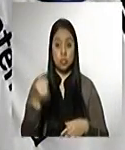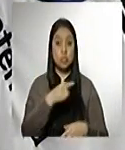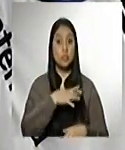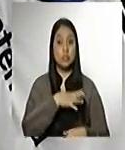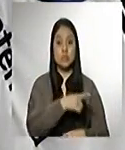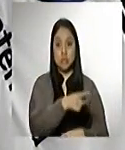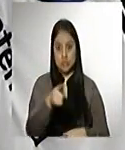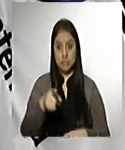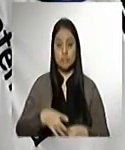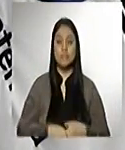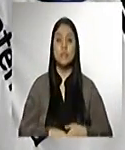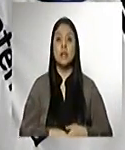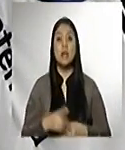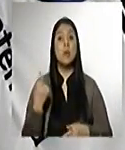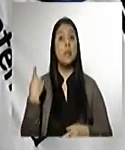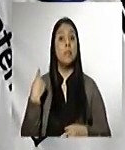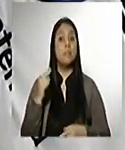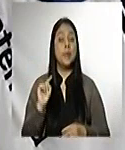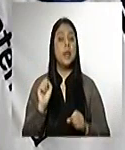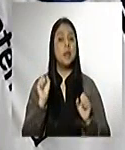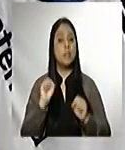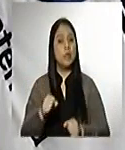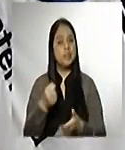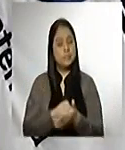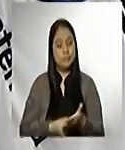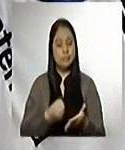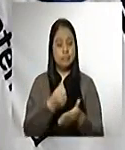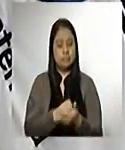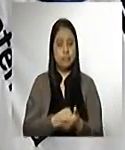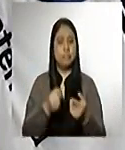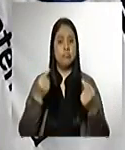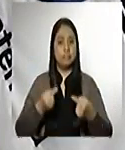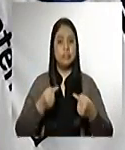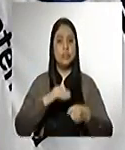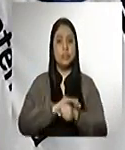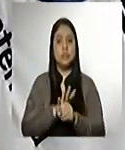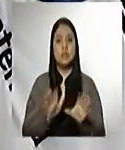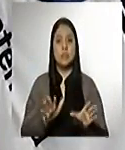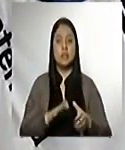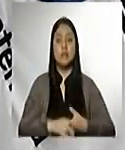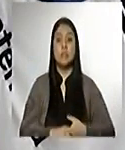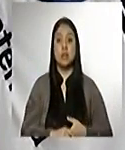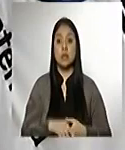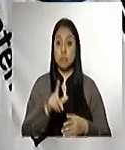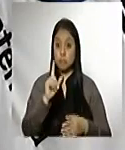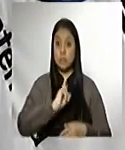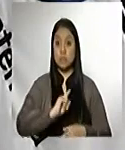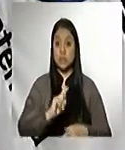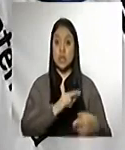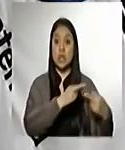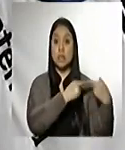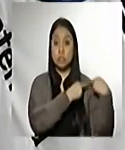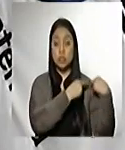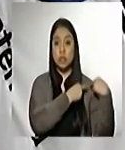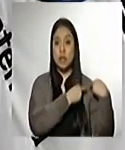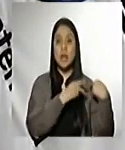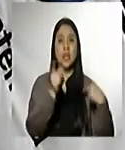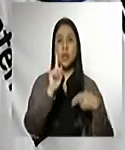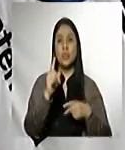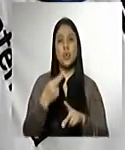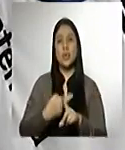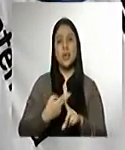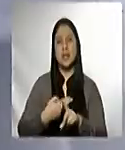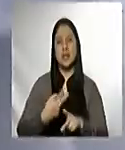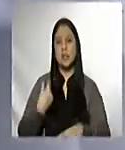corresponde para hacer frente a esta pandemia. Seamos responsables, no pongamos en